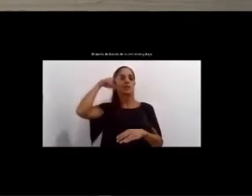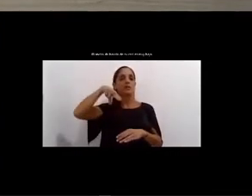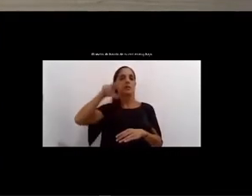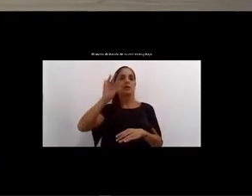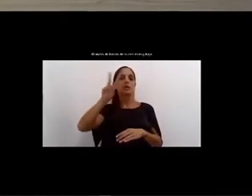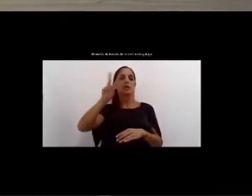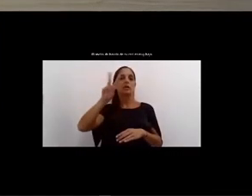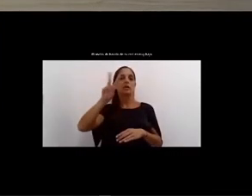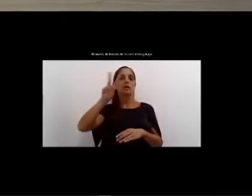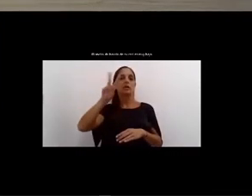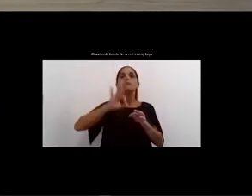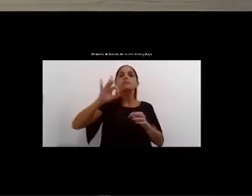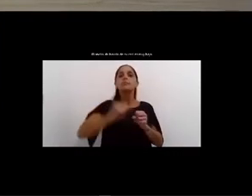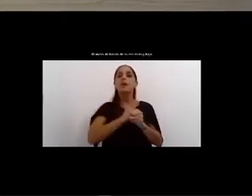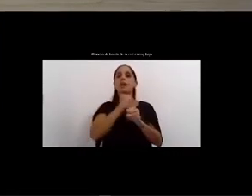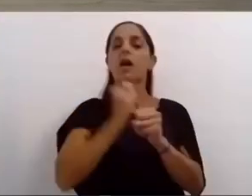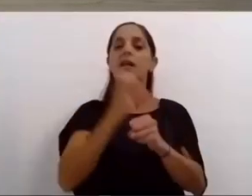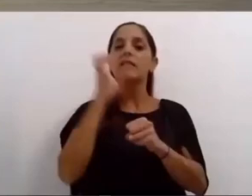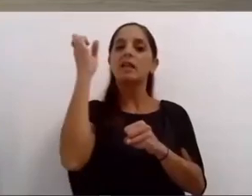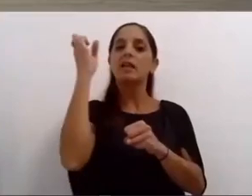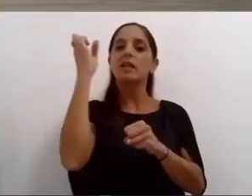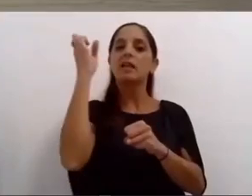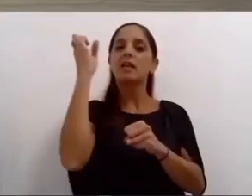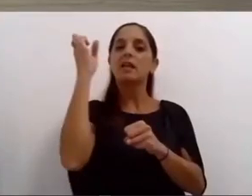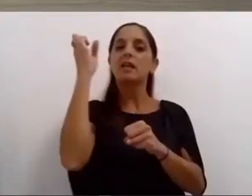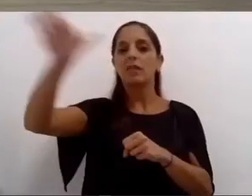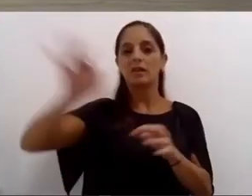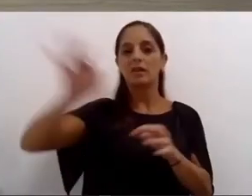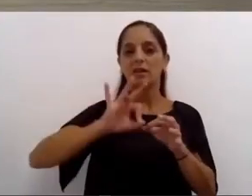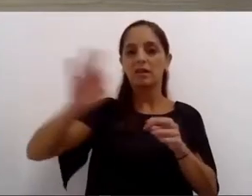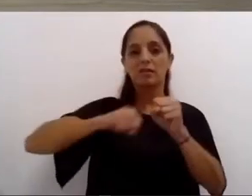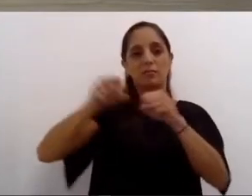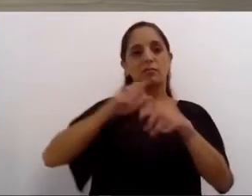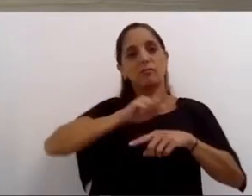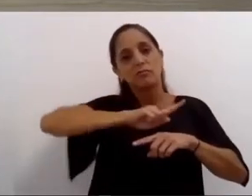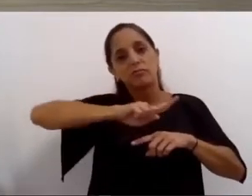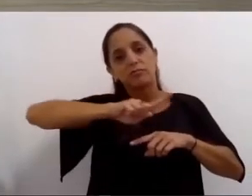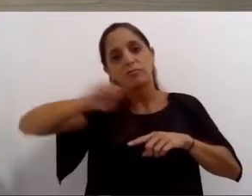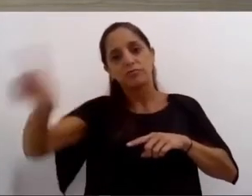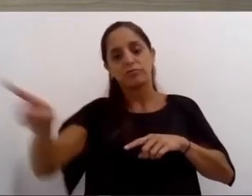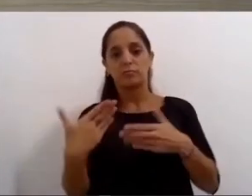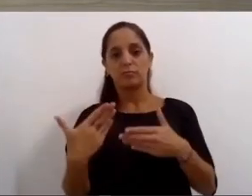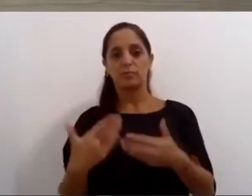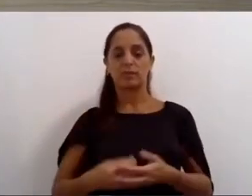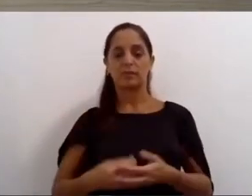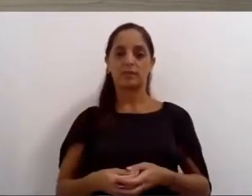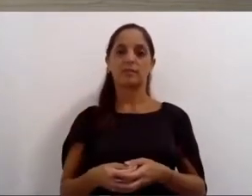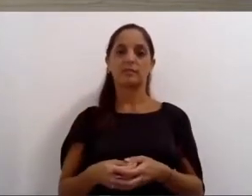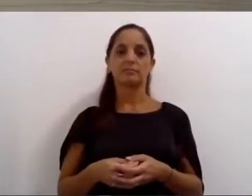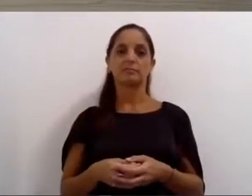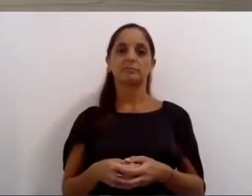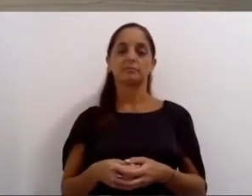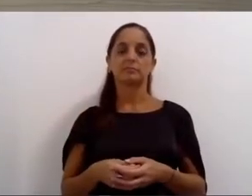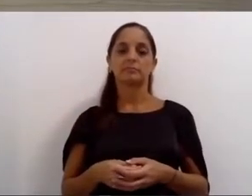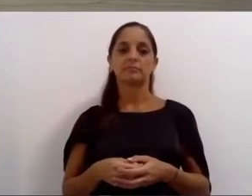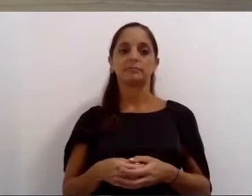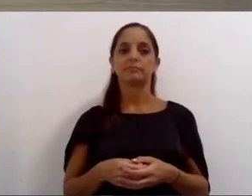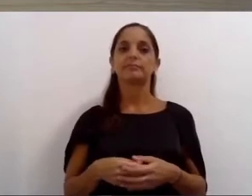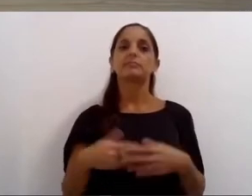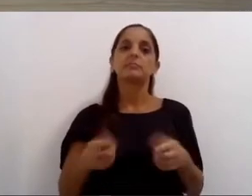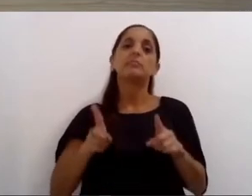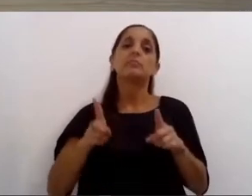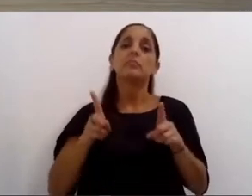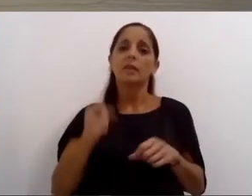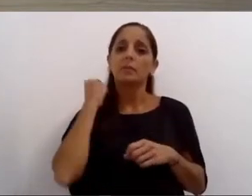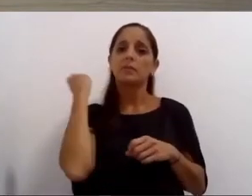la costa con la construcción de la ciclovía Rivera Norte algo que también muchos concejales han planteado como iniciativa también